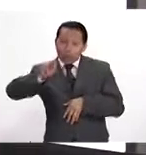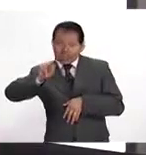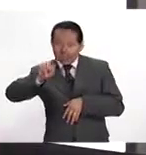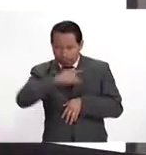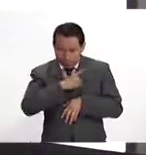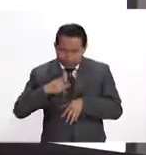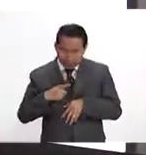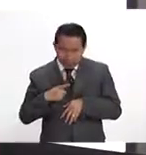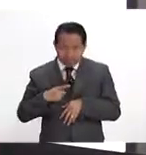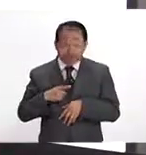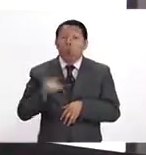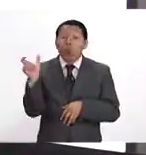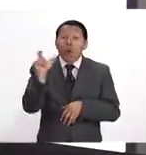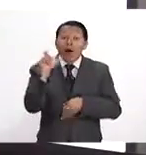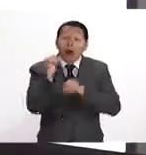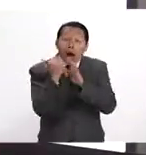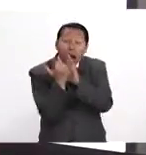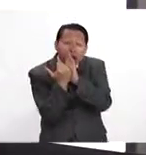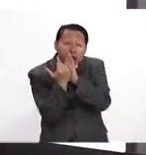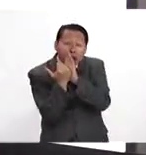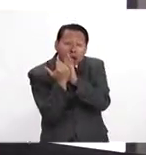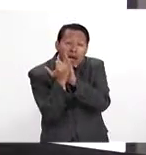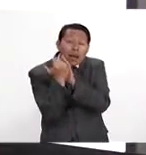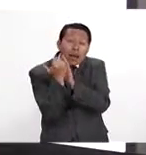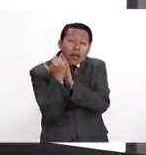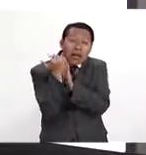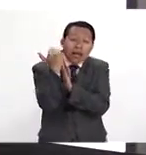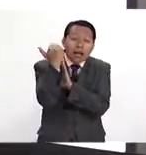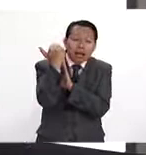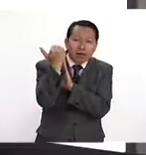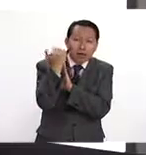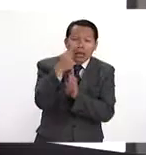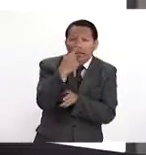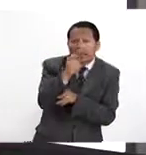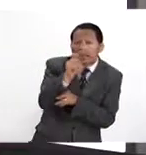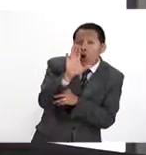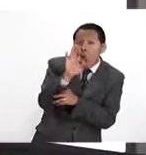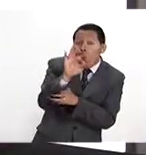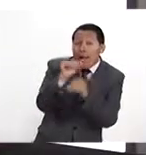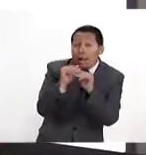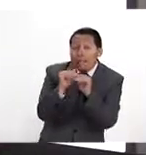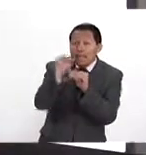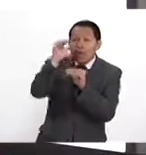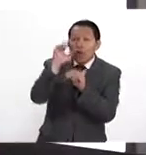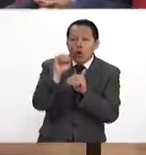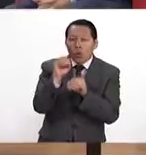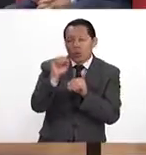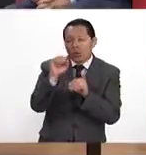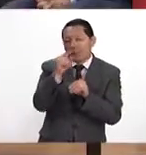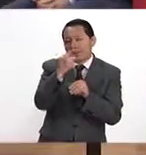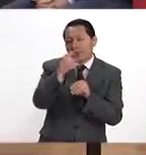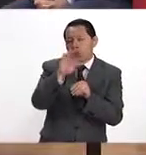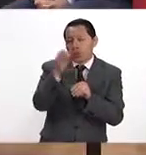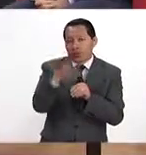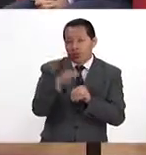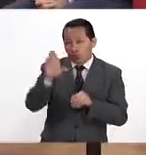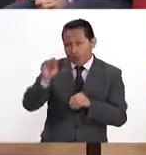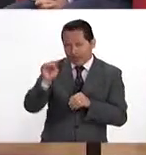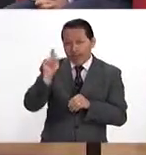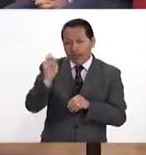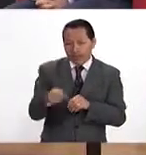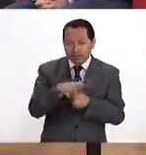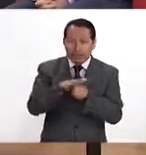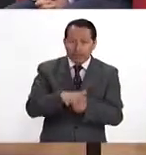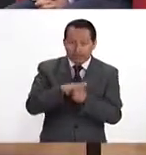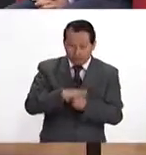tenemos que se vayan incrementando estos valores, se puede decir que ya por encima de 140, por encima de 90, ya estamos hablando de presión arterial